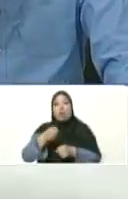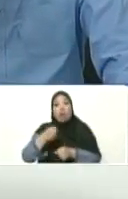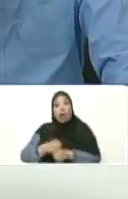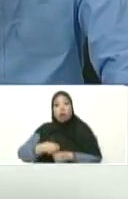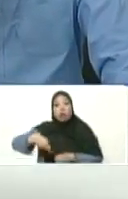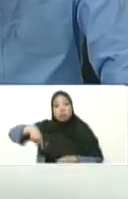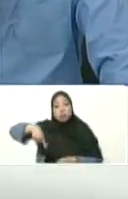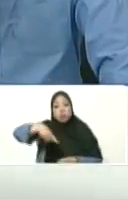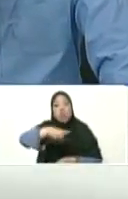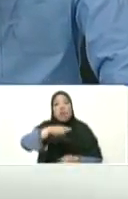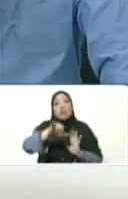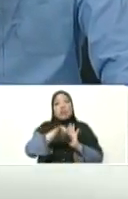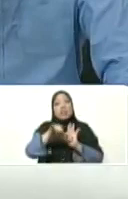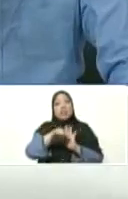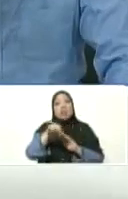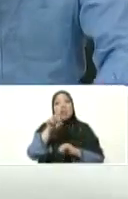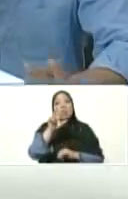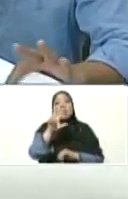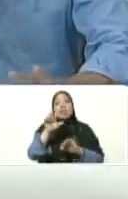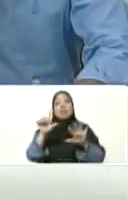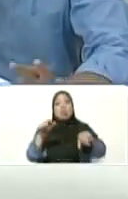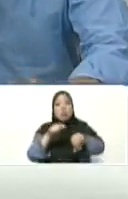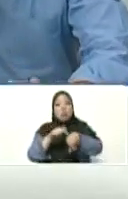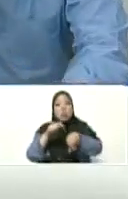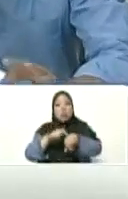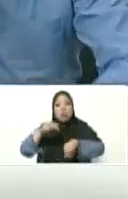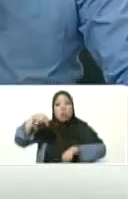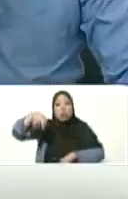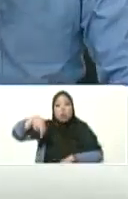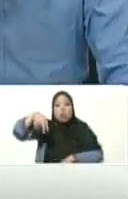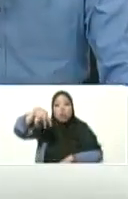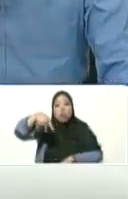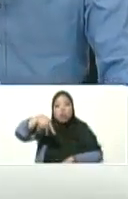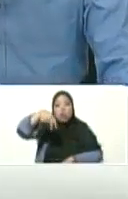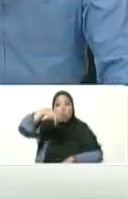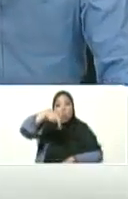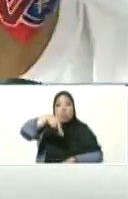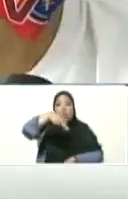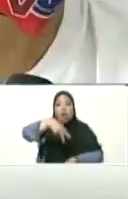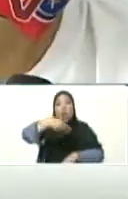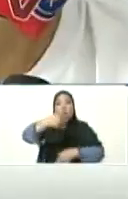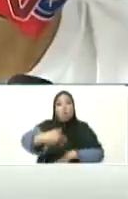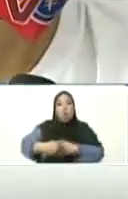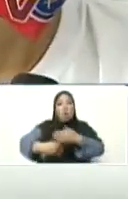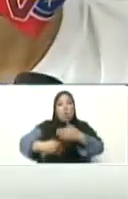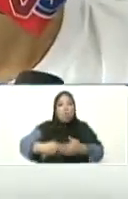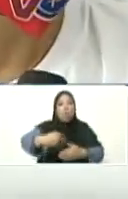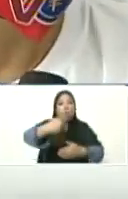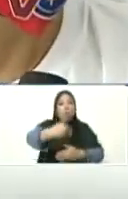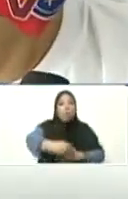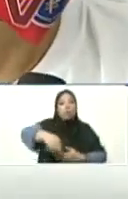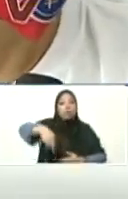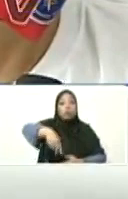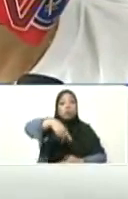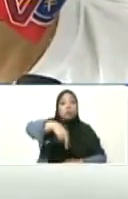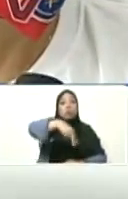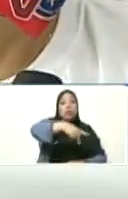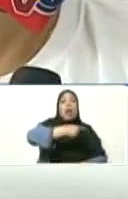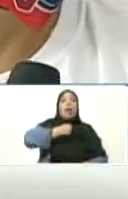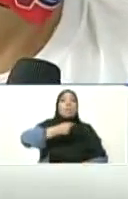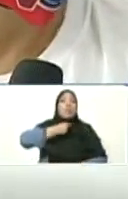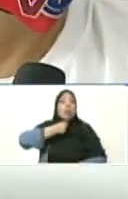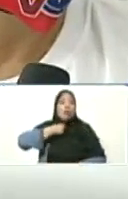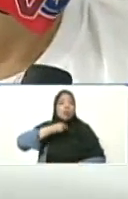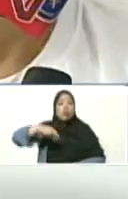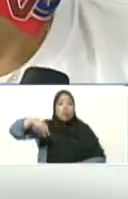porque le queda apenas a 36 minutos a paso suavecito, me dijo. Entonces yo le dije, bueno, ¿pero hay transporte? Me dijo, sí, pero a mí me gusta caminar. Yo